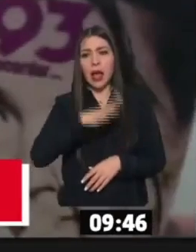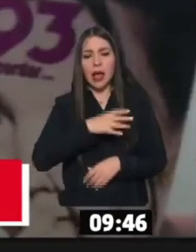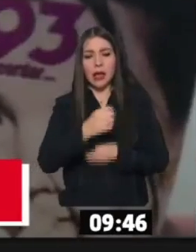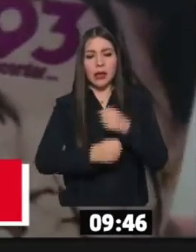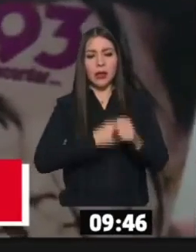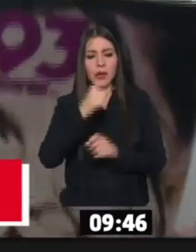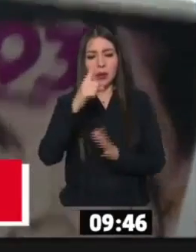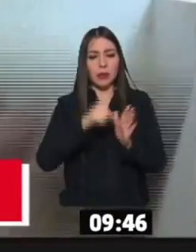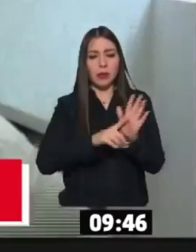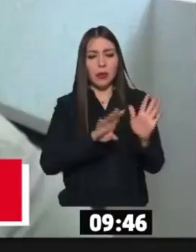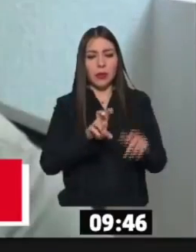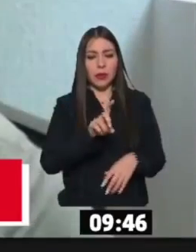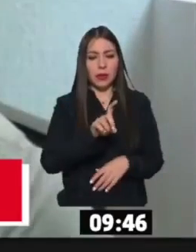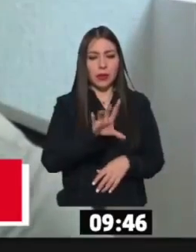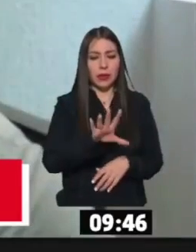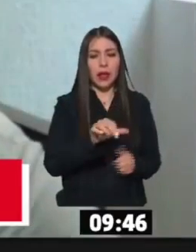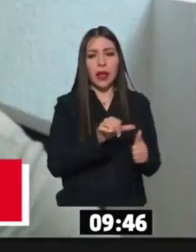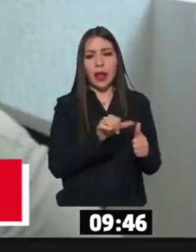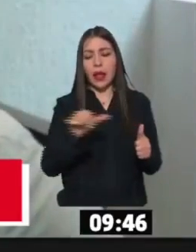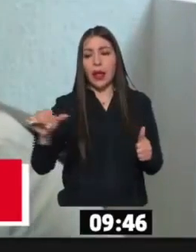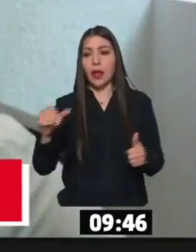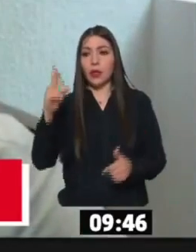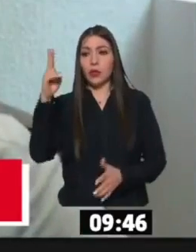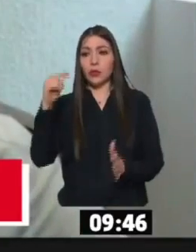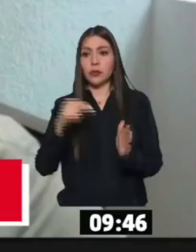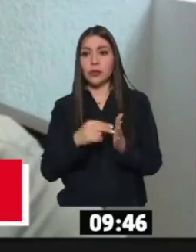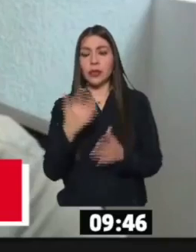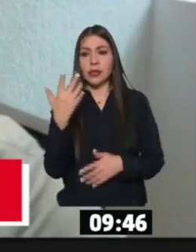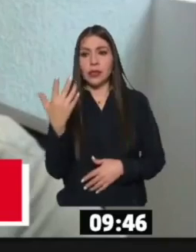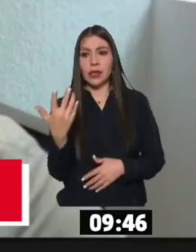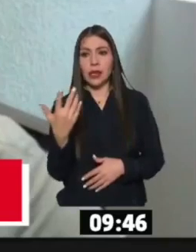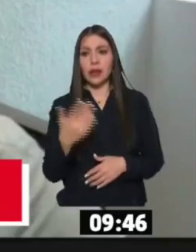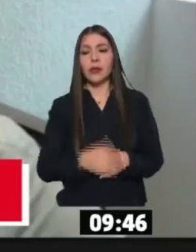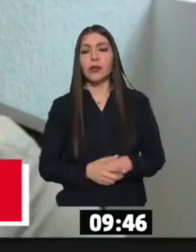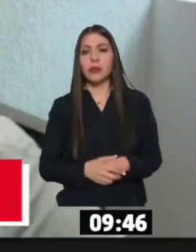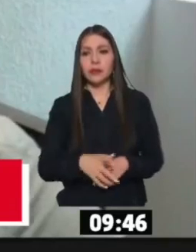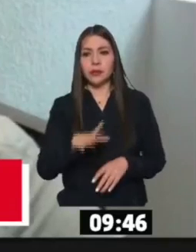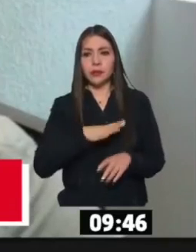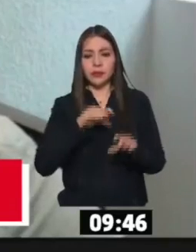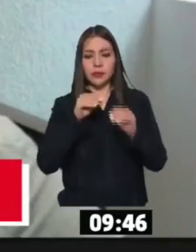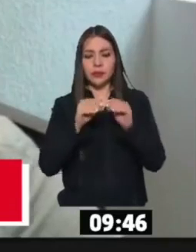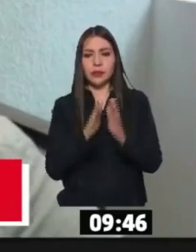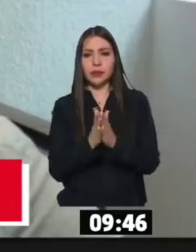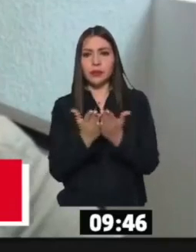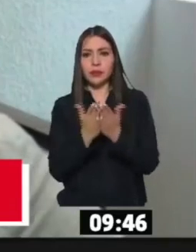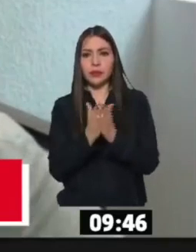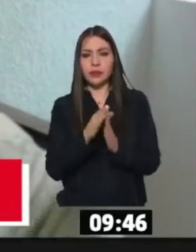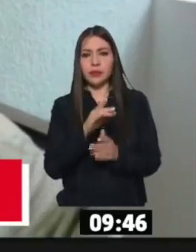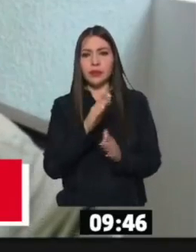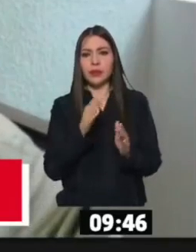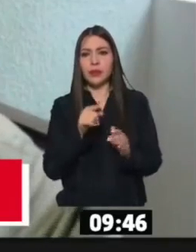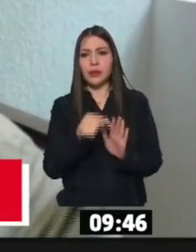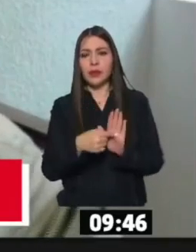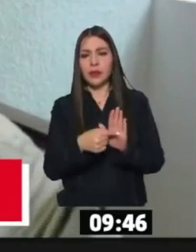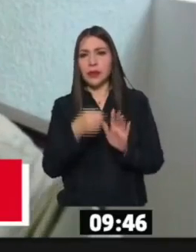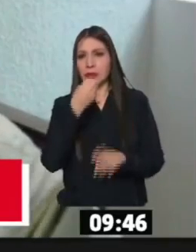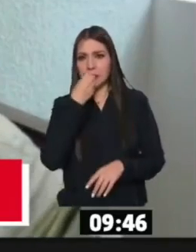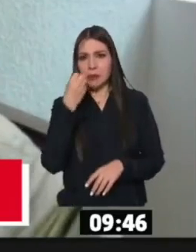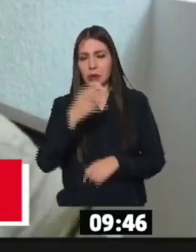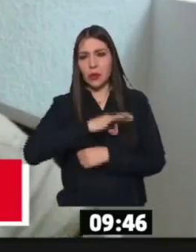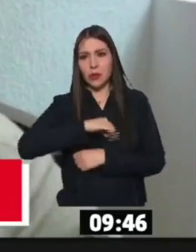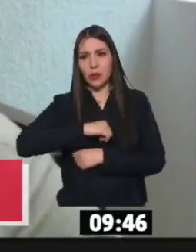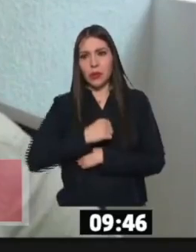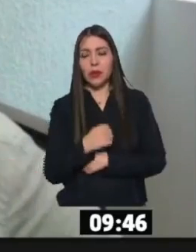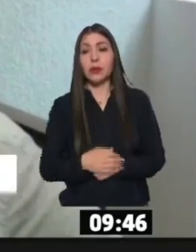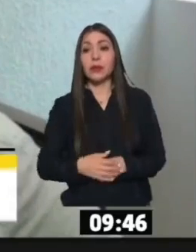el 2005. Son unos mini almanaques muy padres, coleccionables. cree? Yo puedo conseguir el de mi